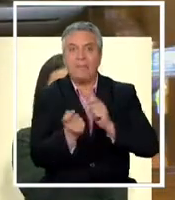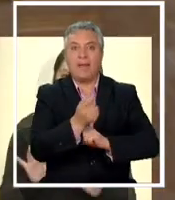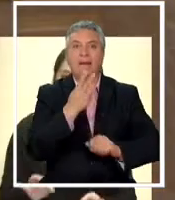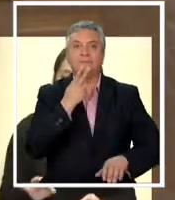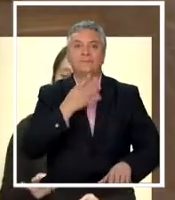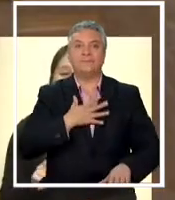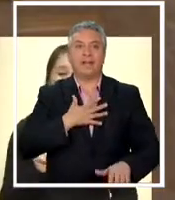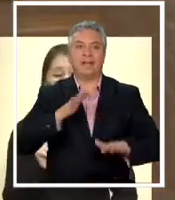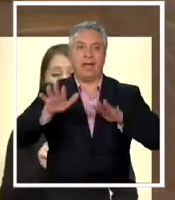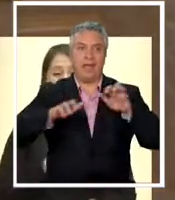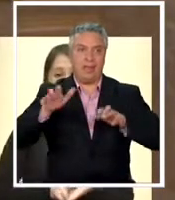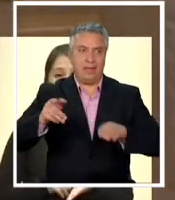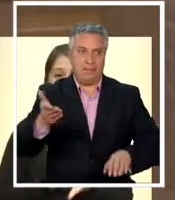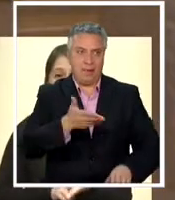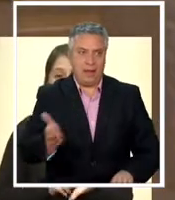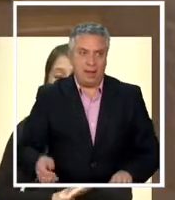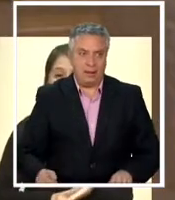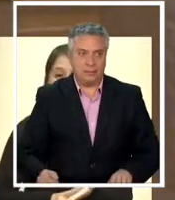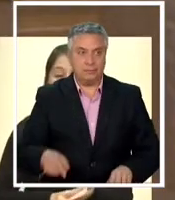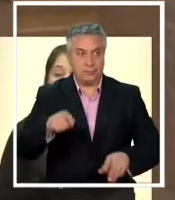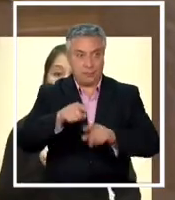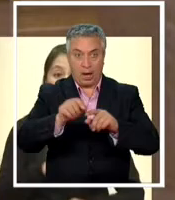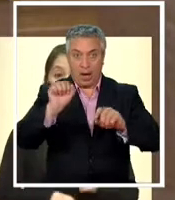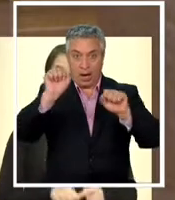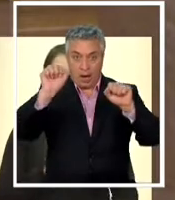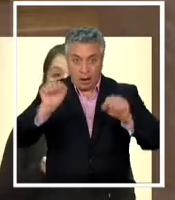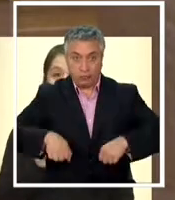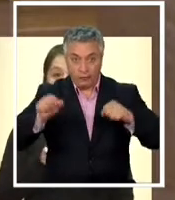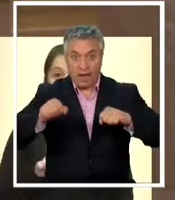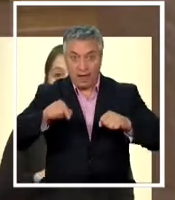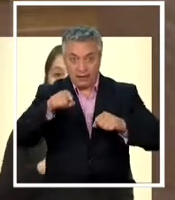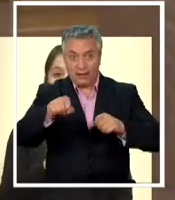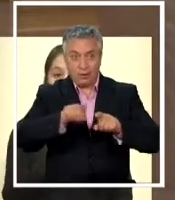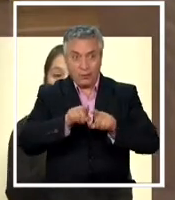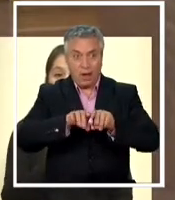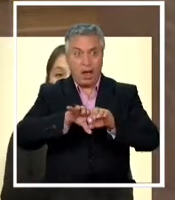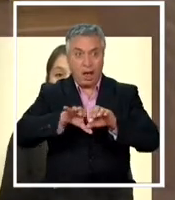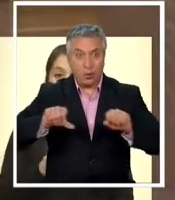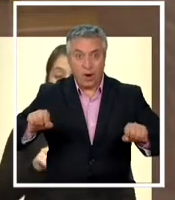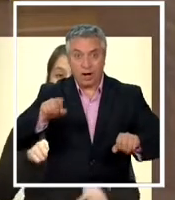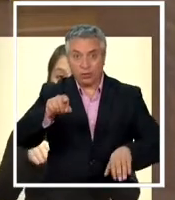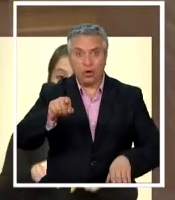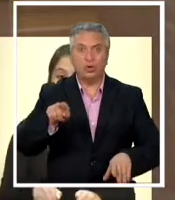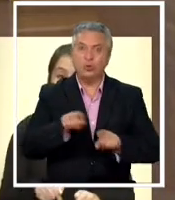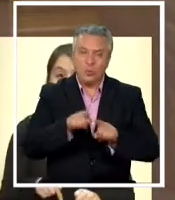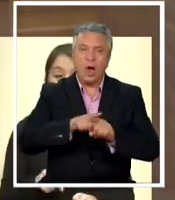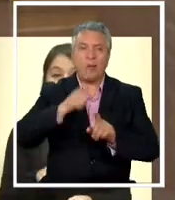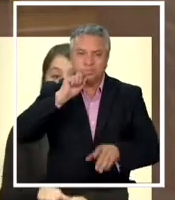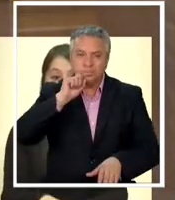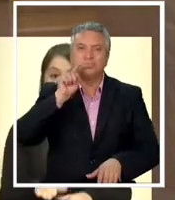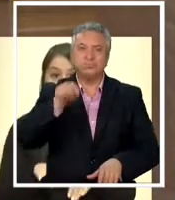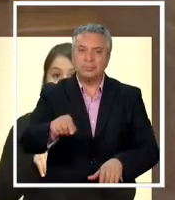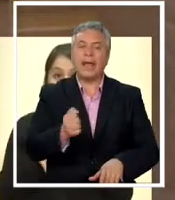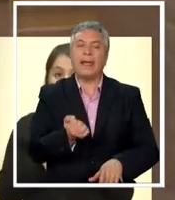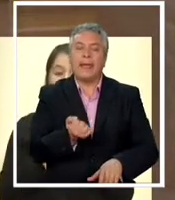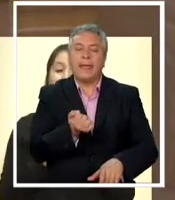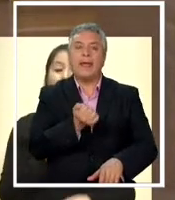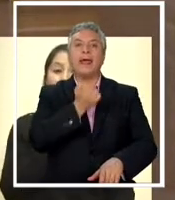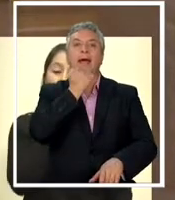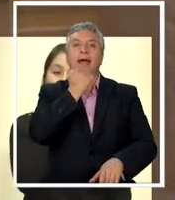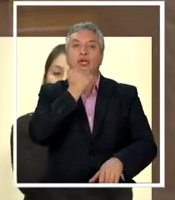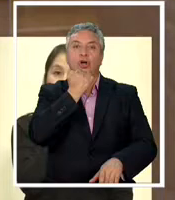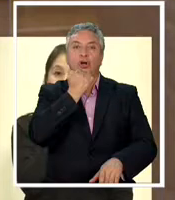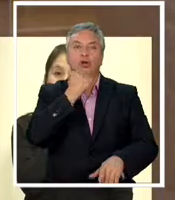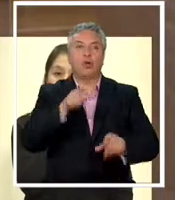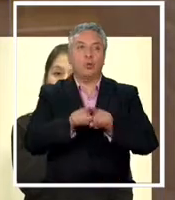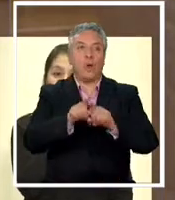Aprobar el Tratado de Escazú el día de hoy es rectificar un error un tremendo error en materia de